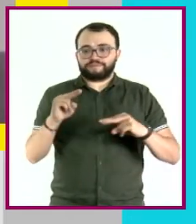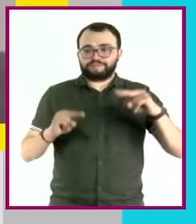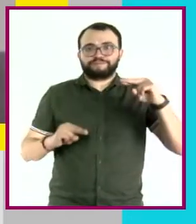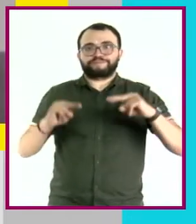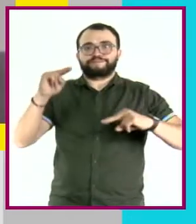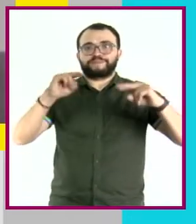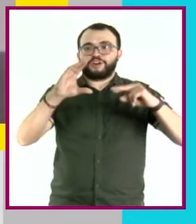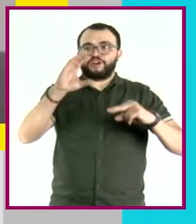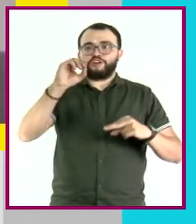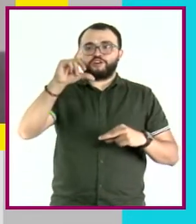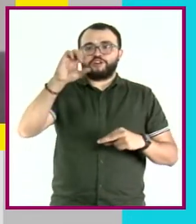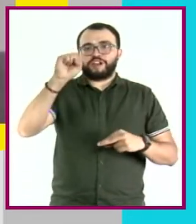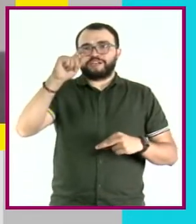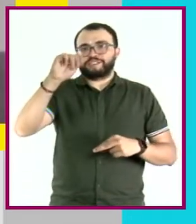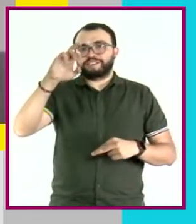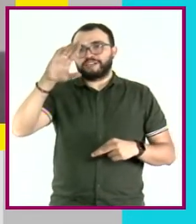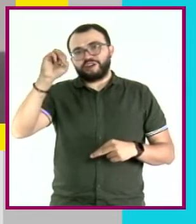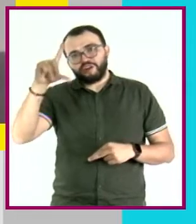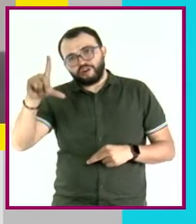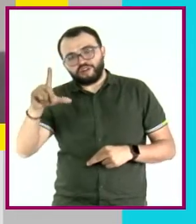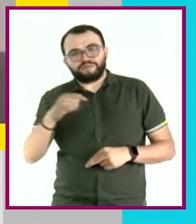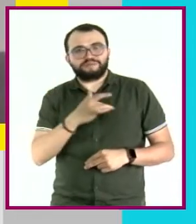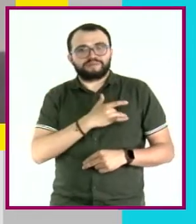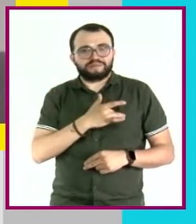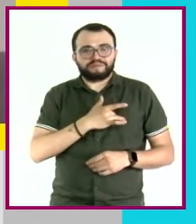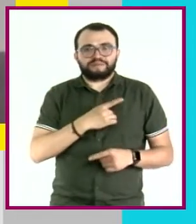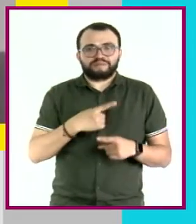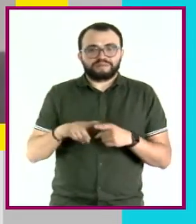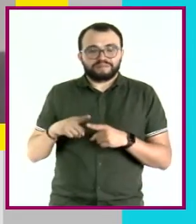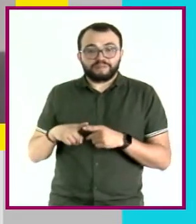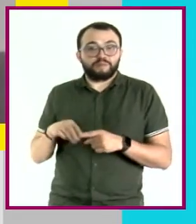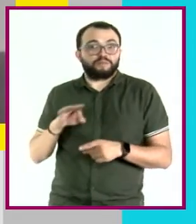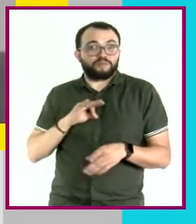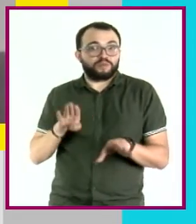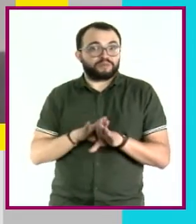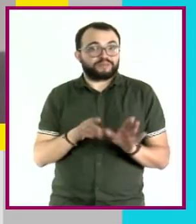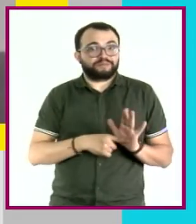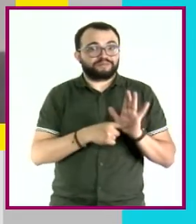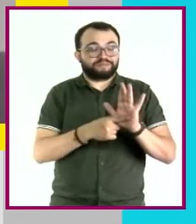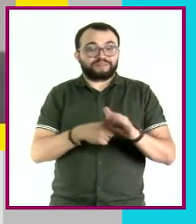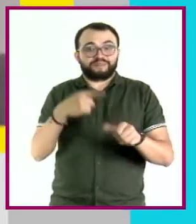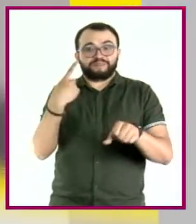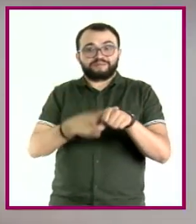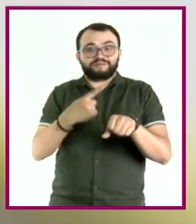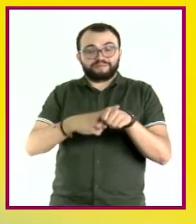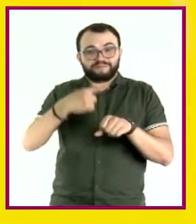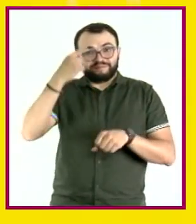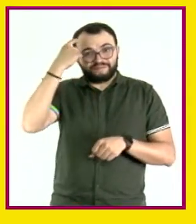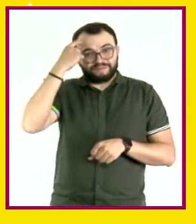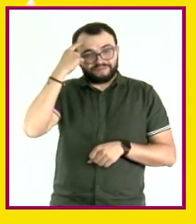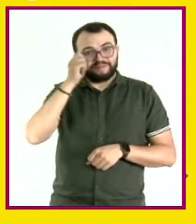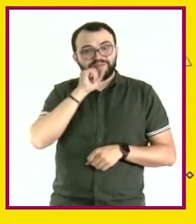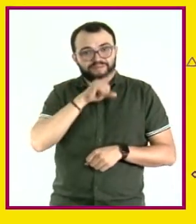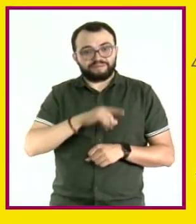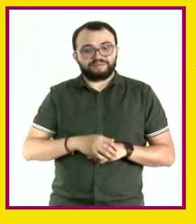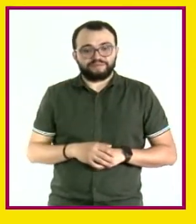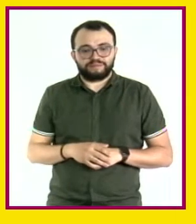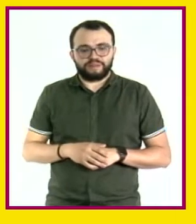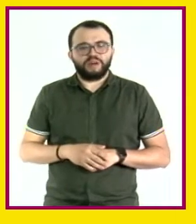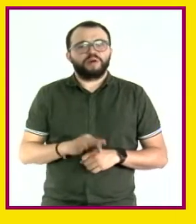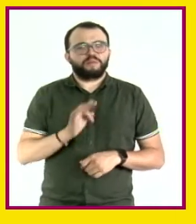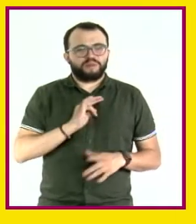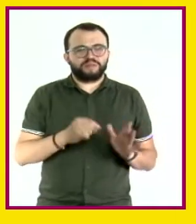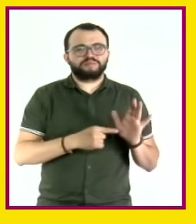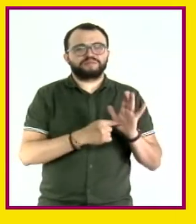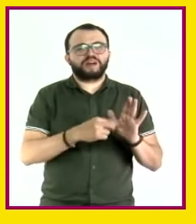y triglicéridos en la sangre y predisponernos a presentar alguna enfermedad cerebrovascular. ¿Nos podrías dar una receta